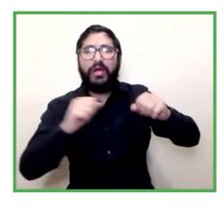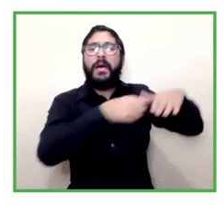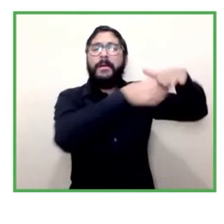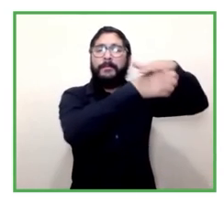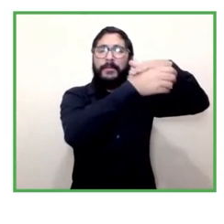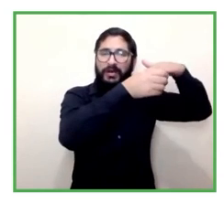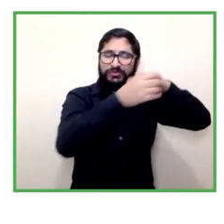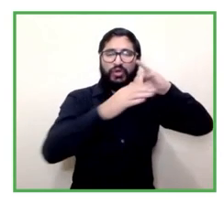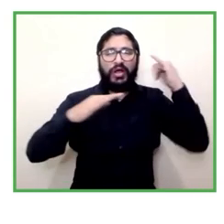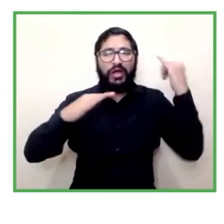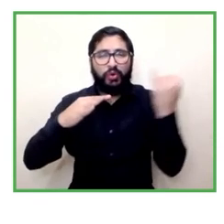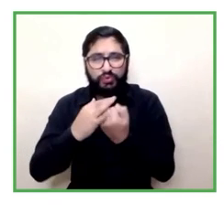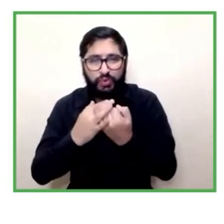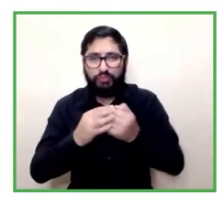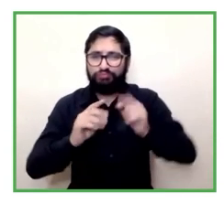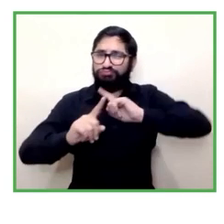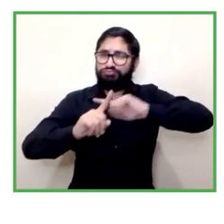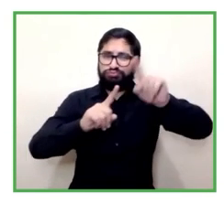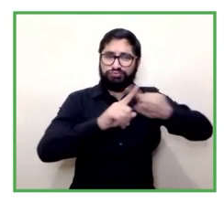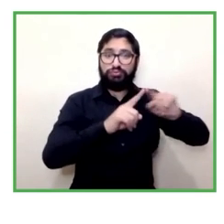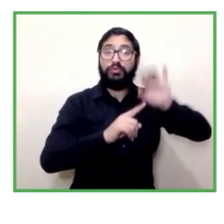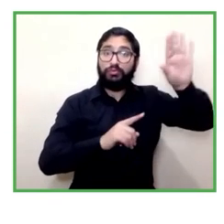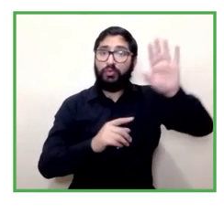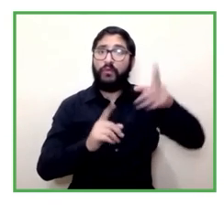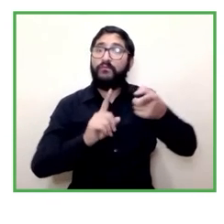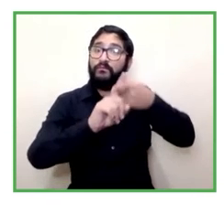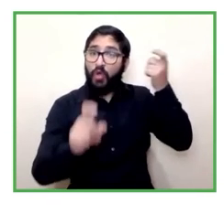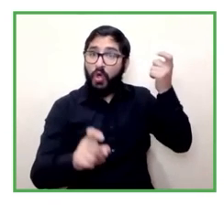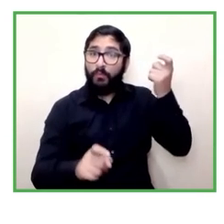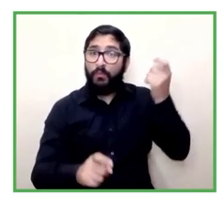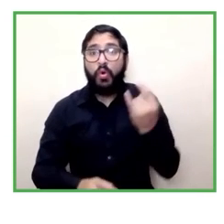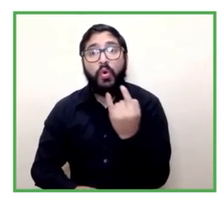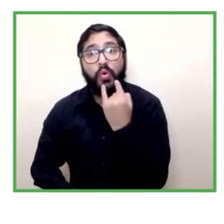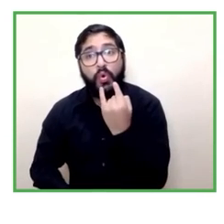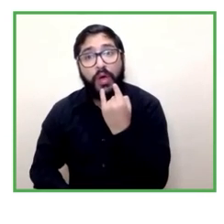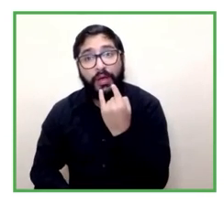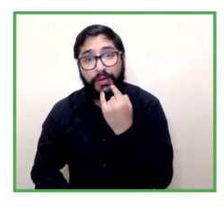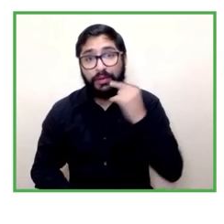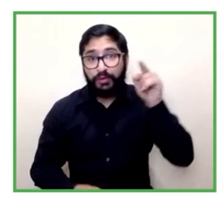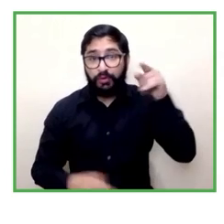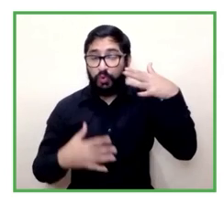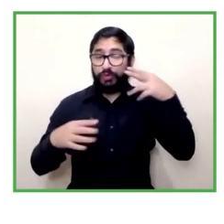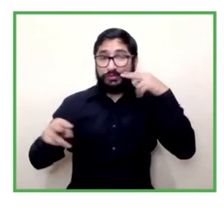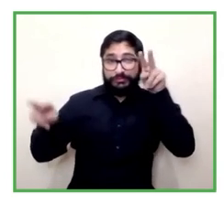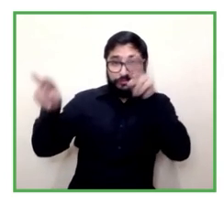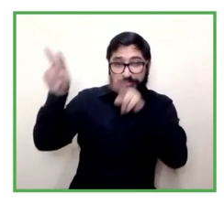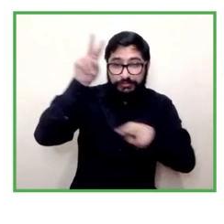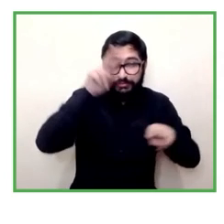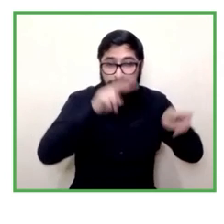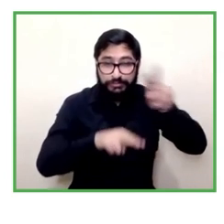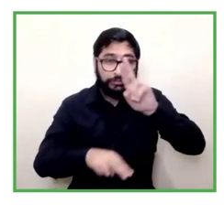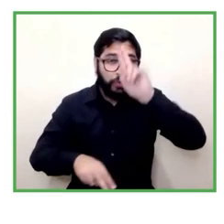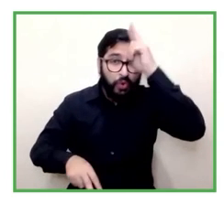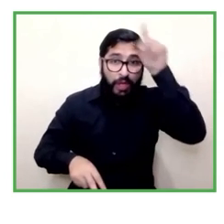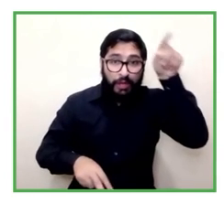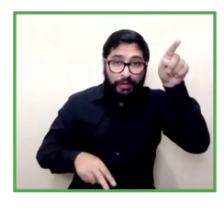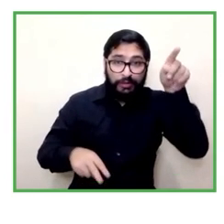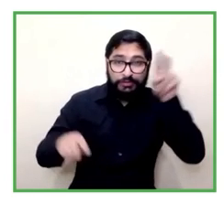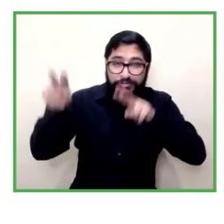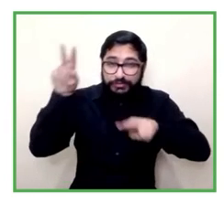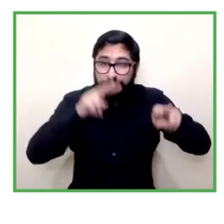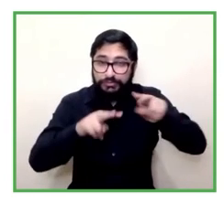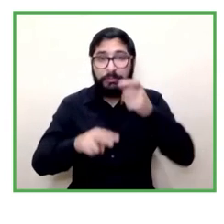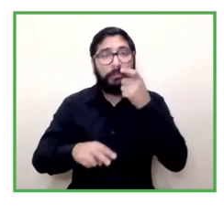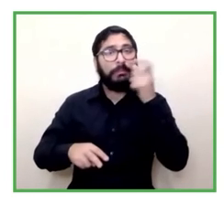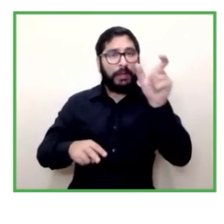Uruguay vean la visión les aseguro que las palabras que se van a repetir son inclusión protección deberes y